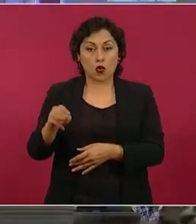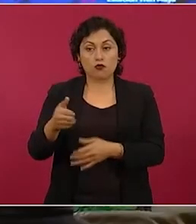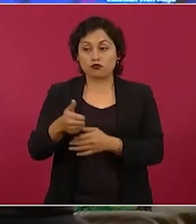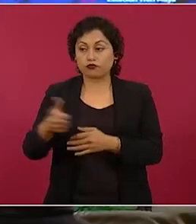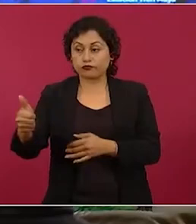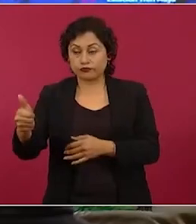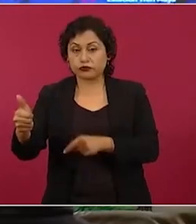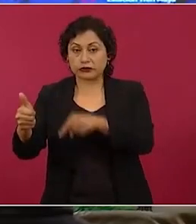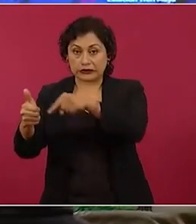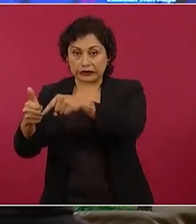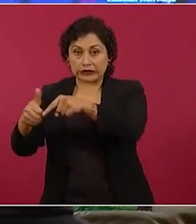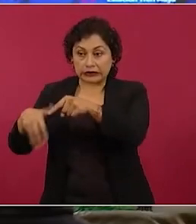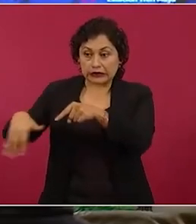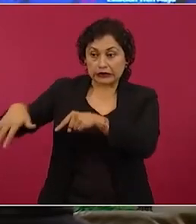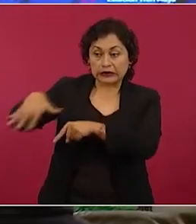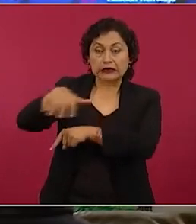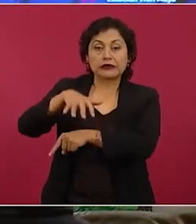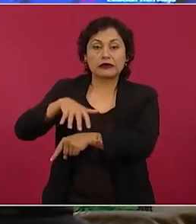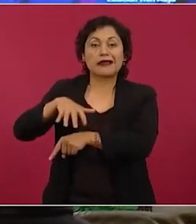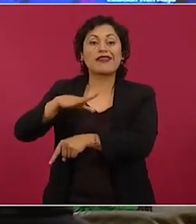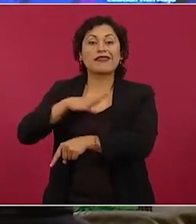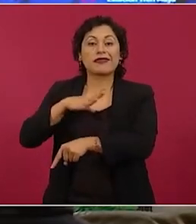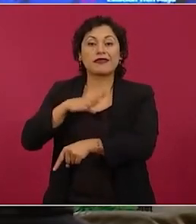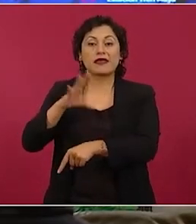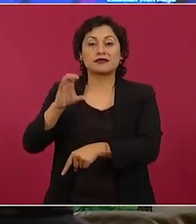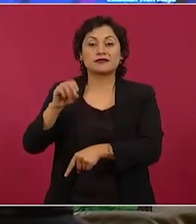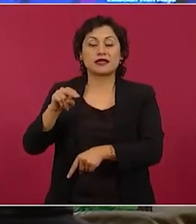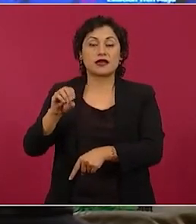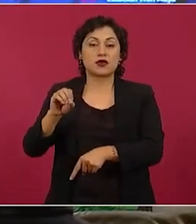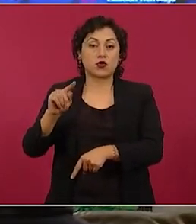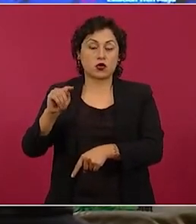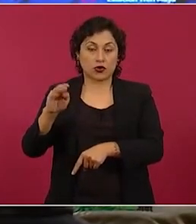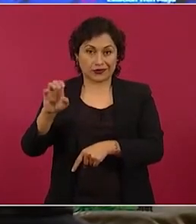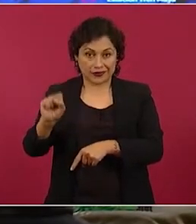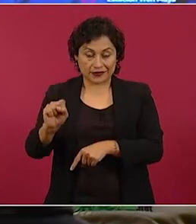ahí se nota, pero el proyecto contempla